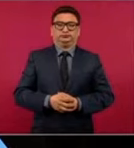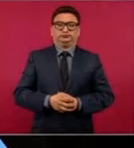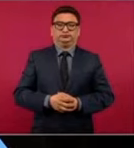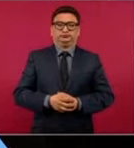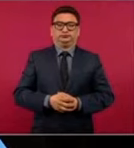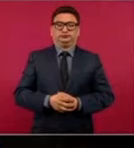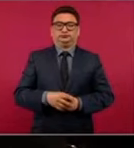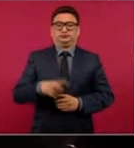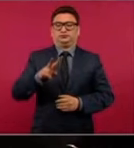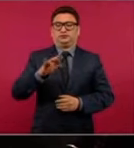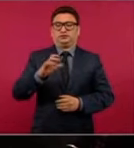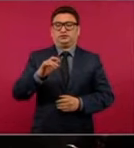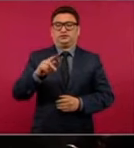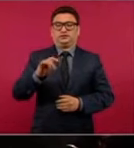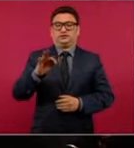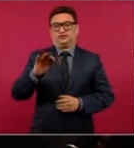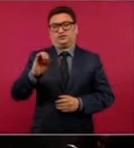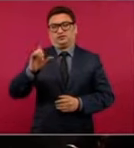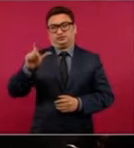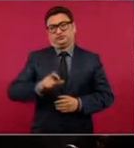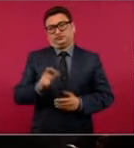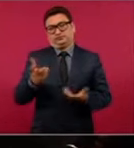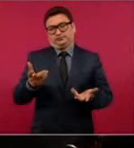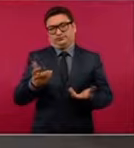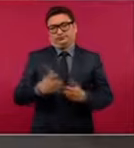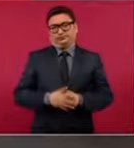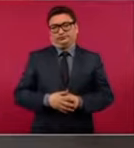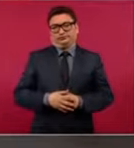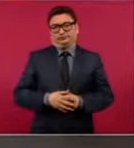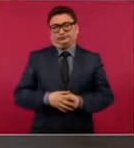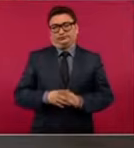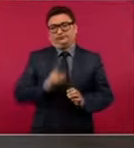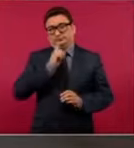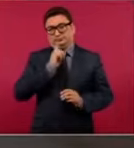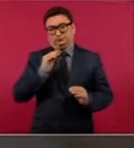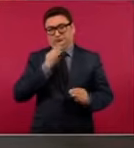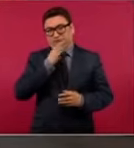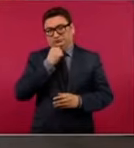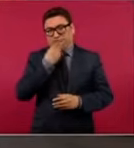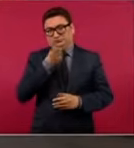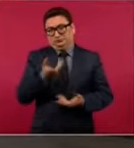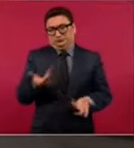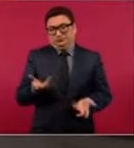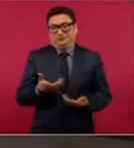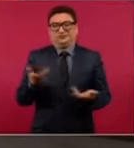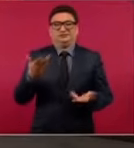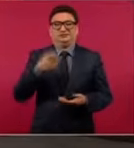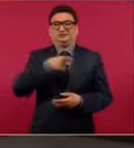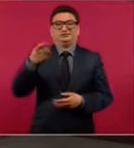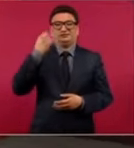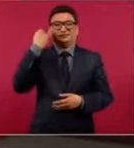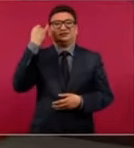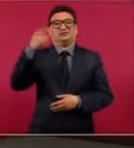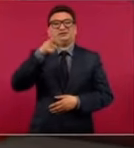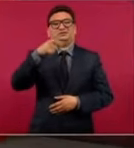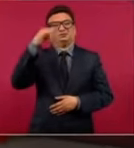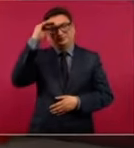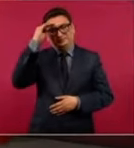Vicente Fox, no, pues, ni hablar, imagínense lo que piensa